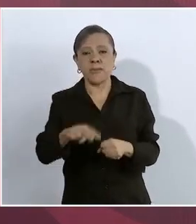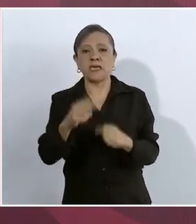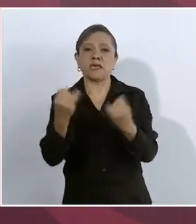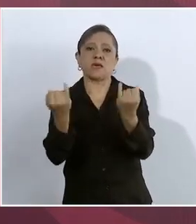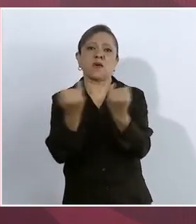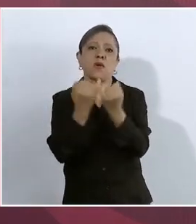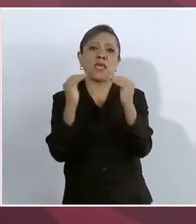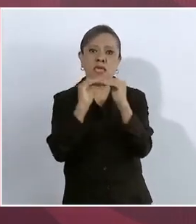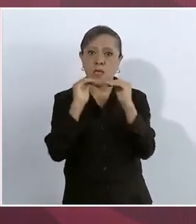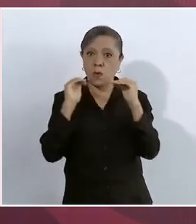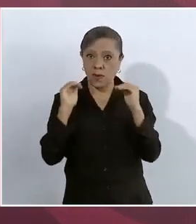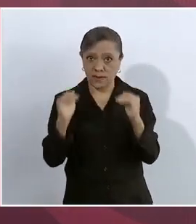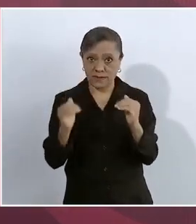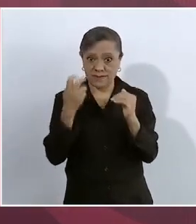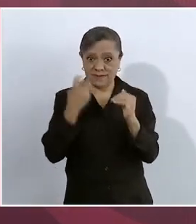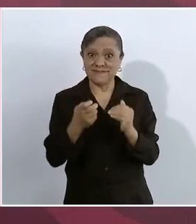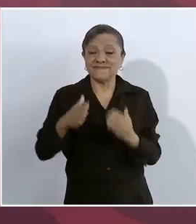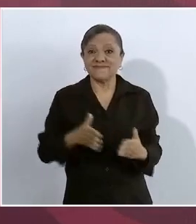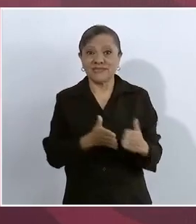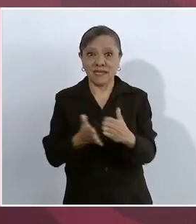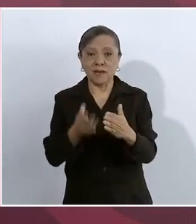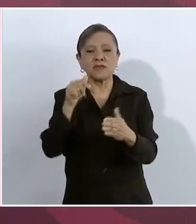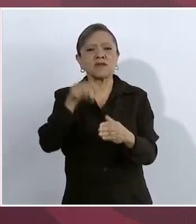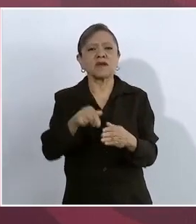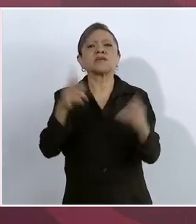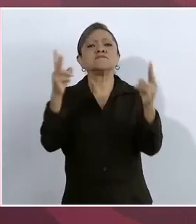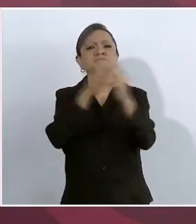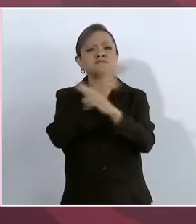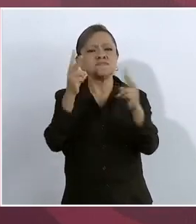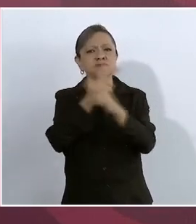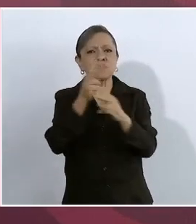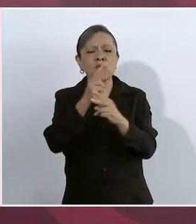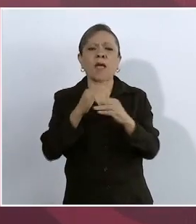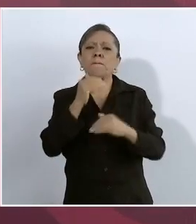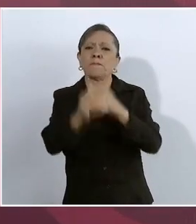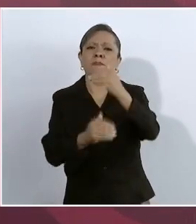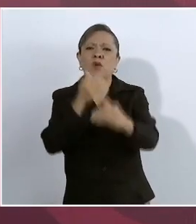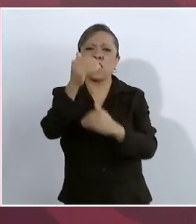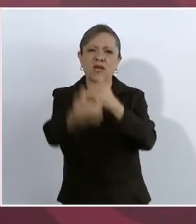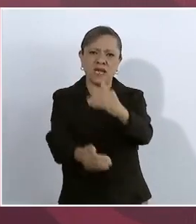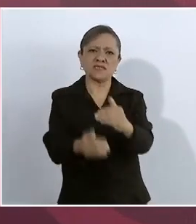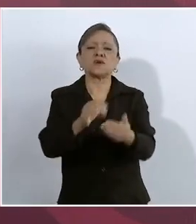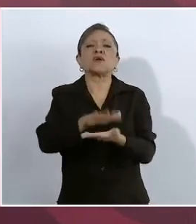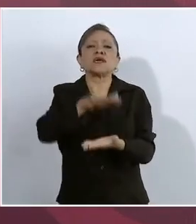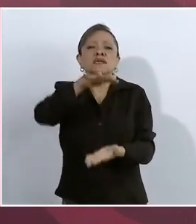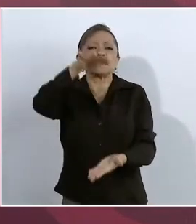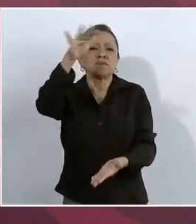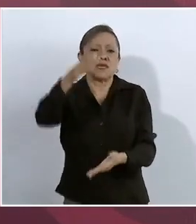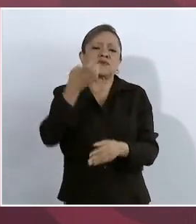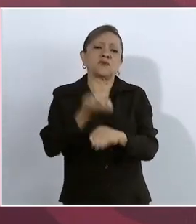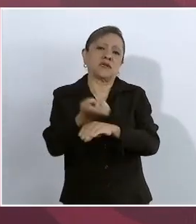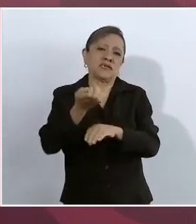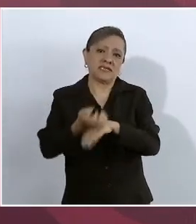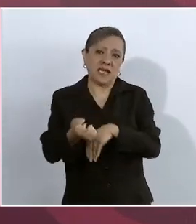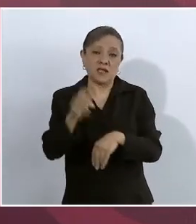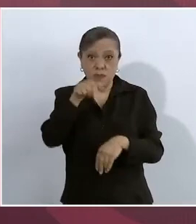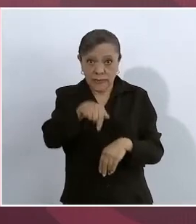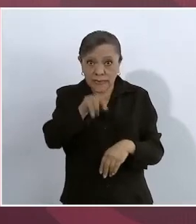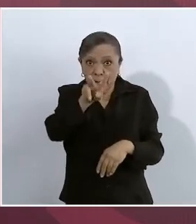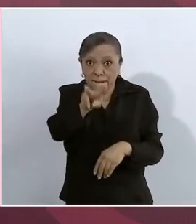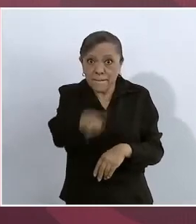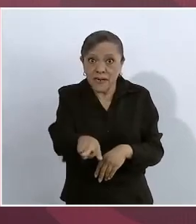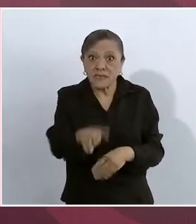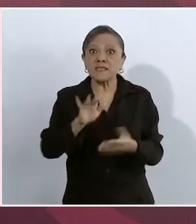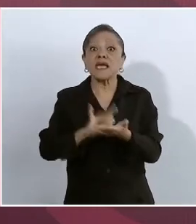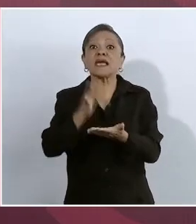Por este camino circula el progreso del desarrollo y crecimiento de nuestro Estado. Esto será una realidad gracias al